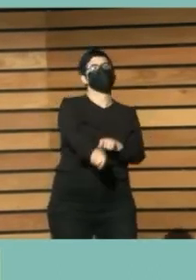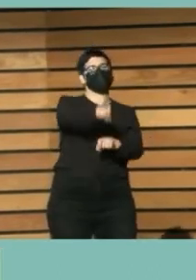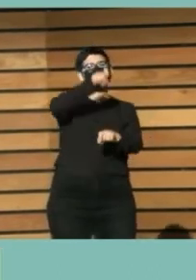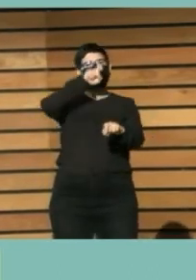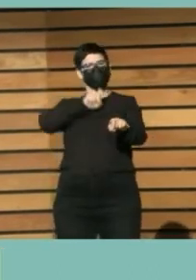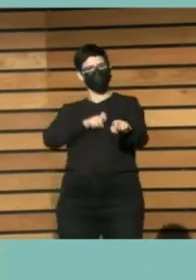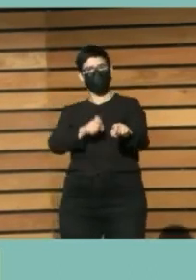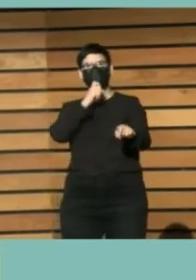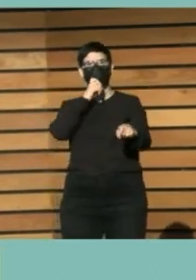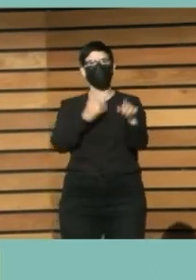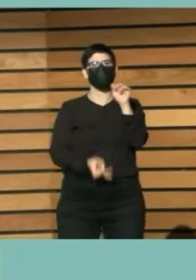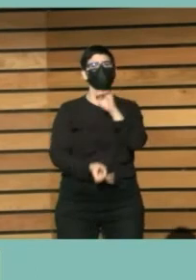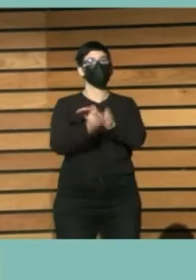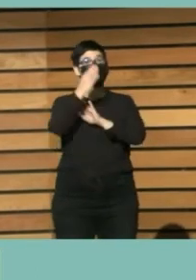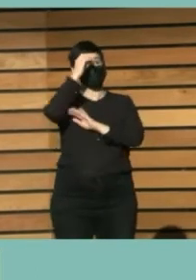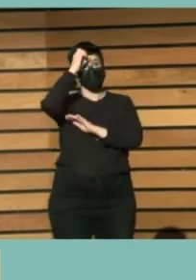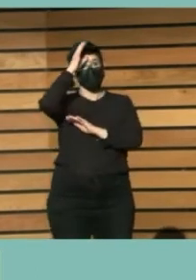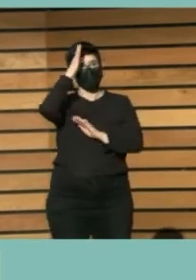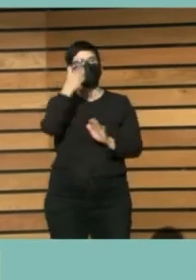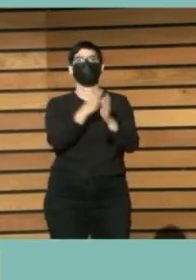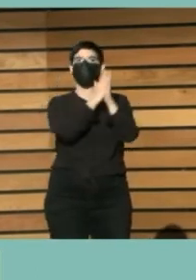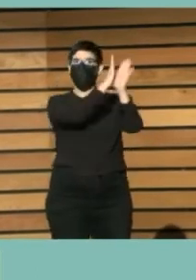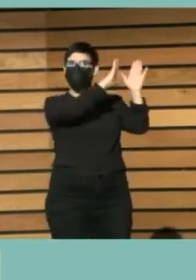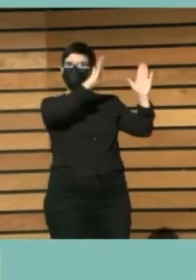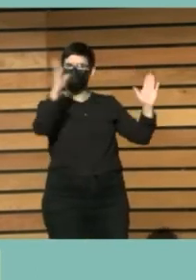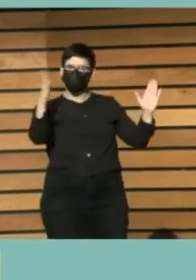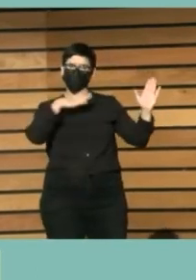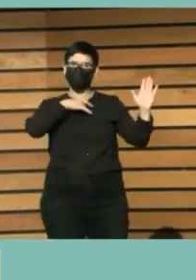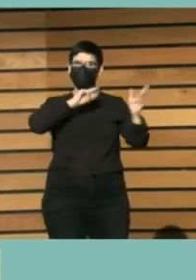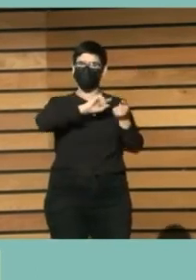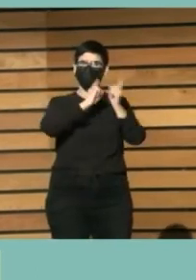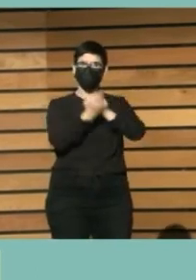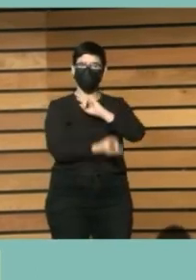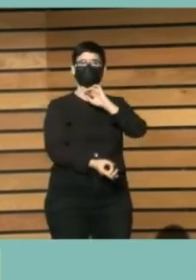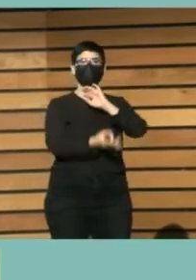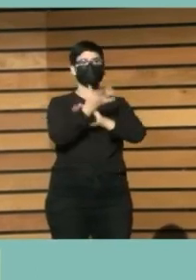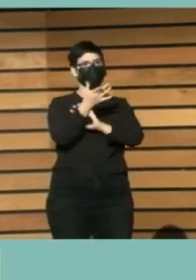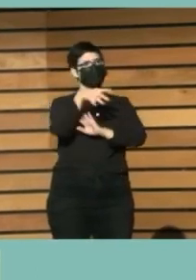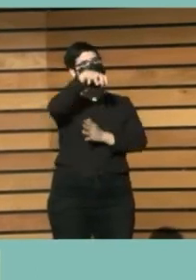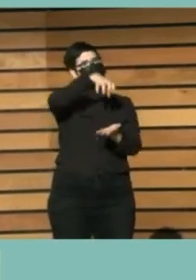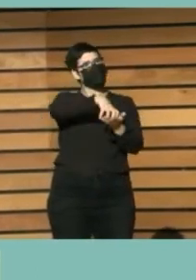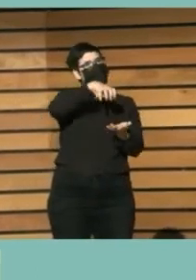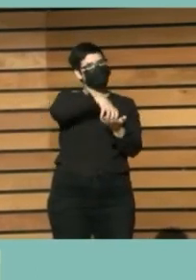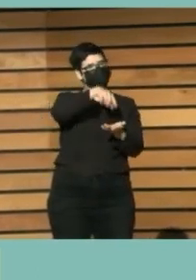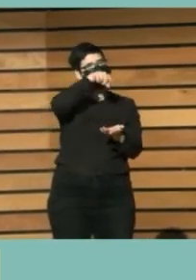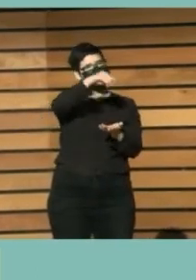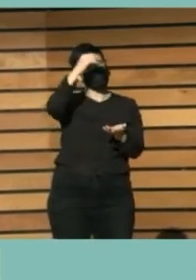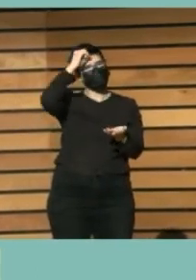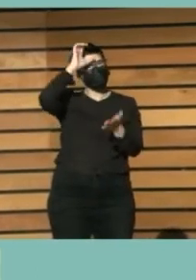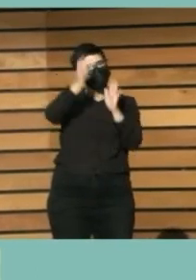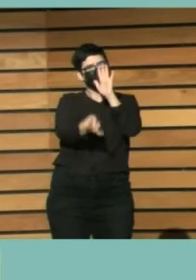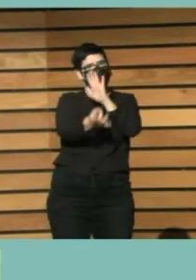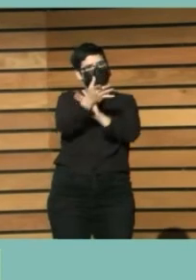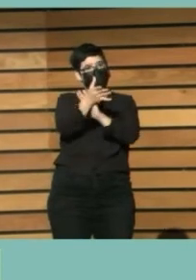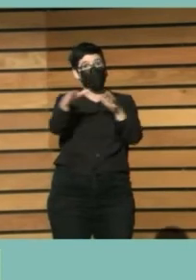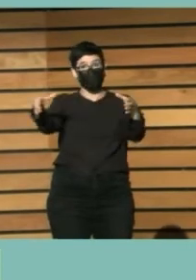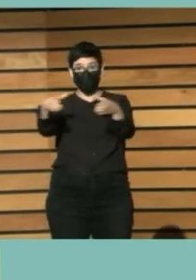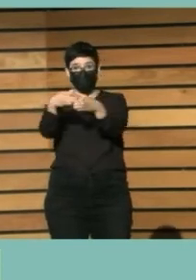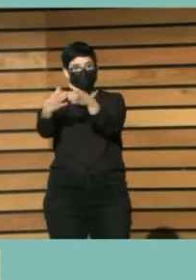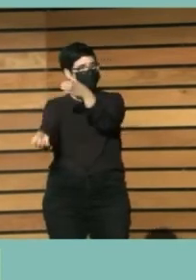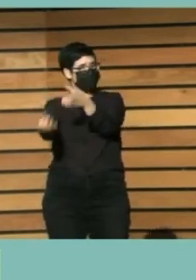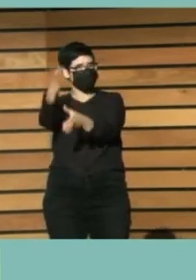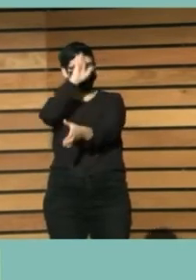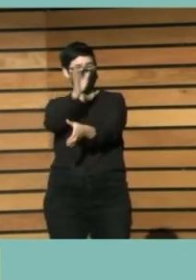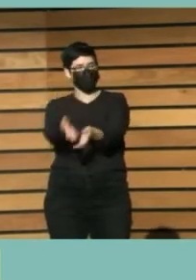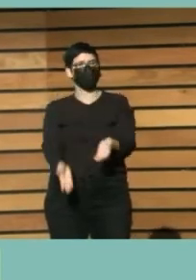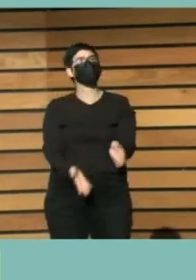creación del conocimiento? ¿Pueden las bibliotecas convertirse en centros donde se cree conocimiento y lo cree la propia comunidad? Y por tanto